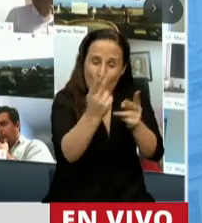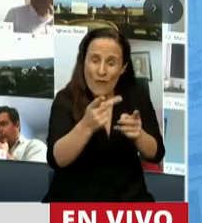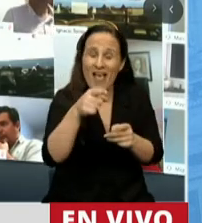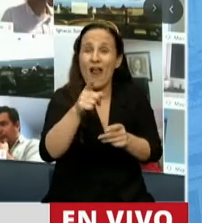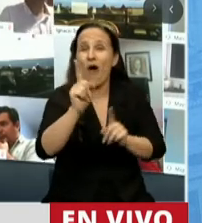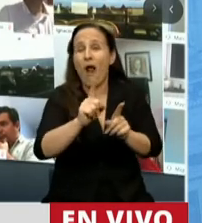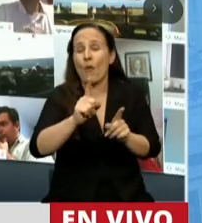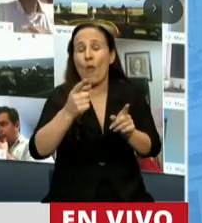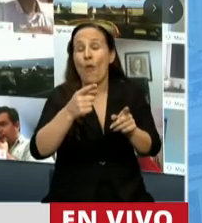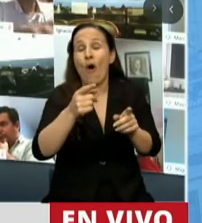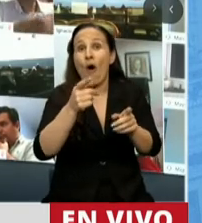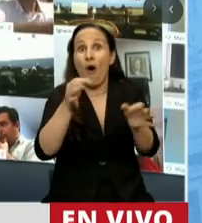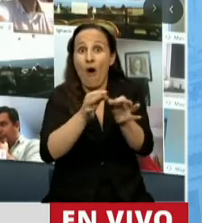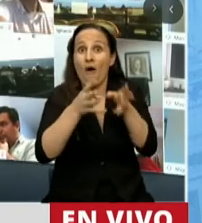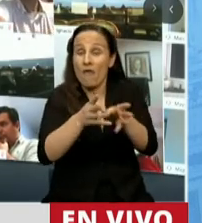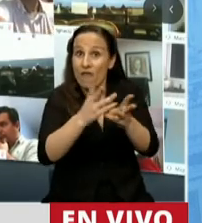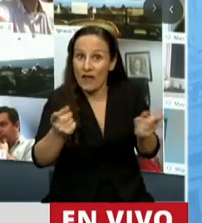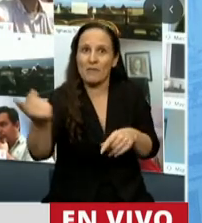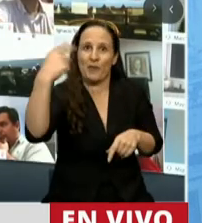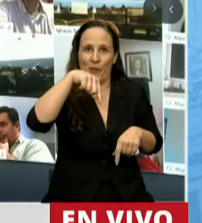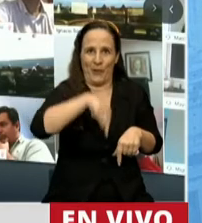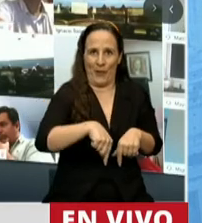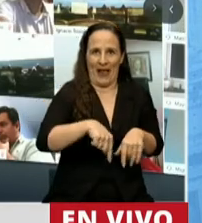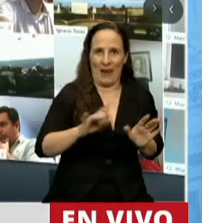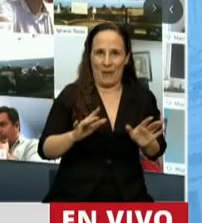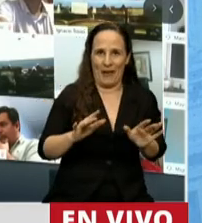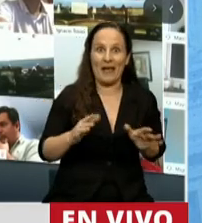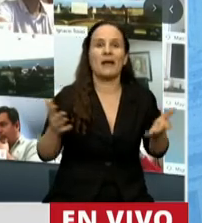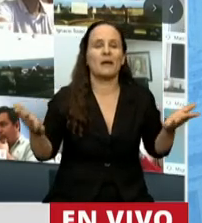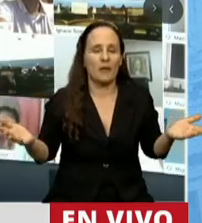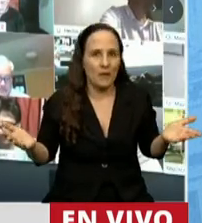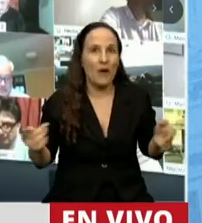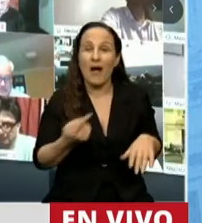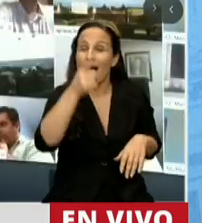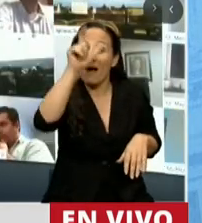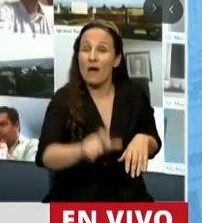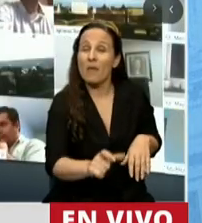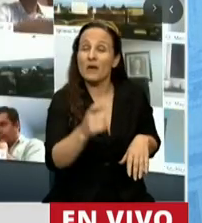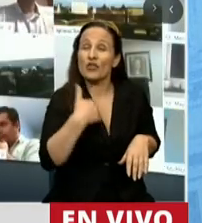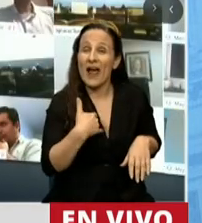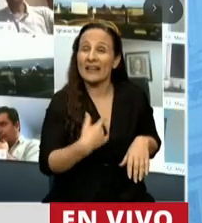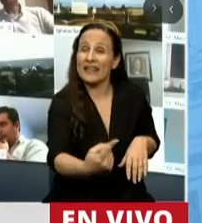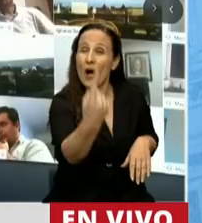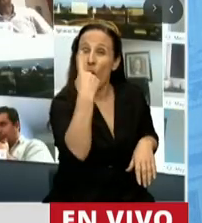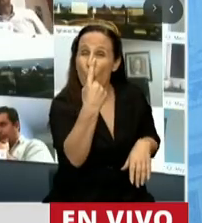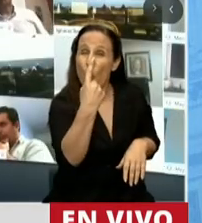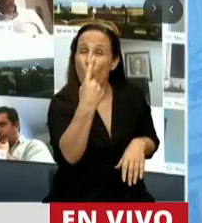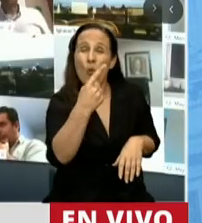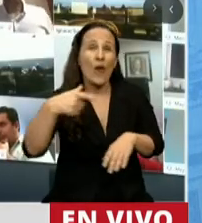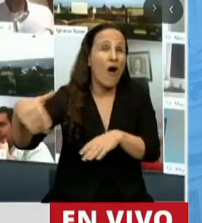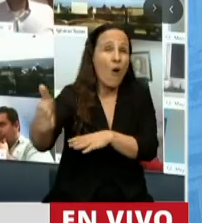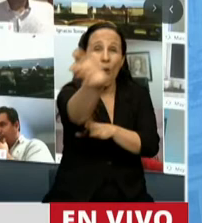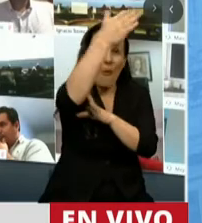para decirle que mientras haya un argentino de buena voluntad que enarbole nuestras